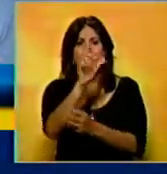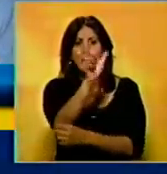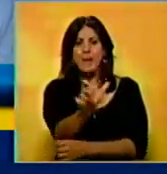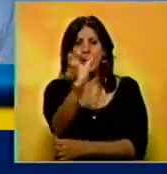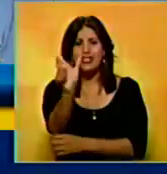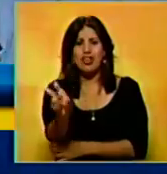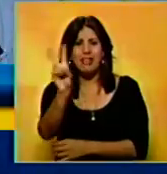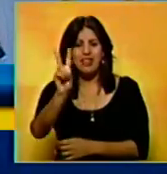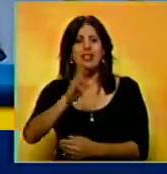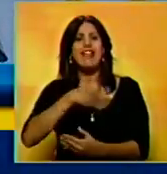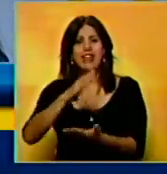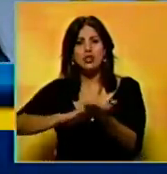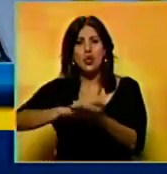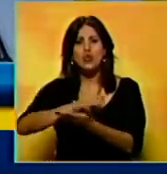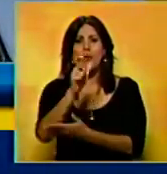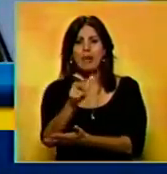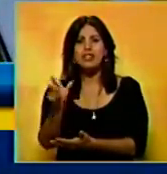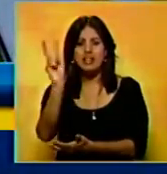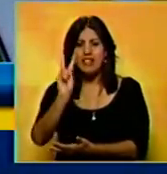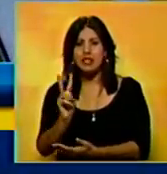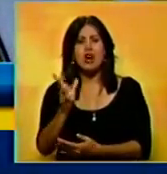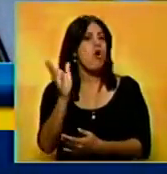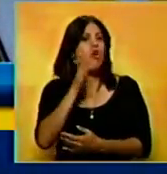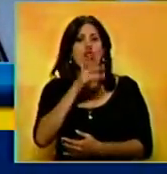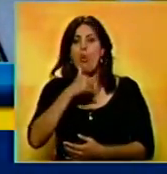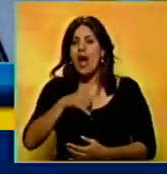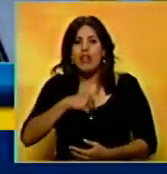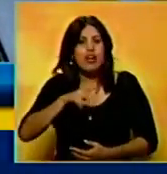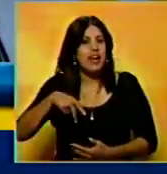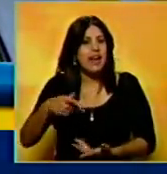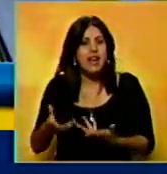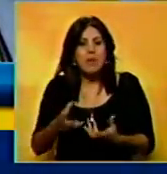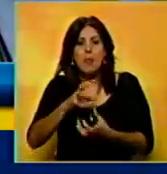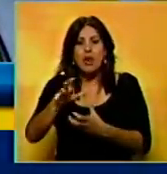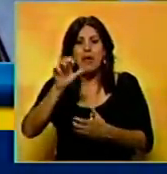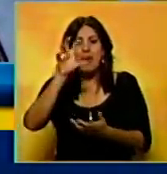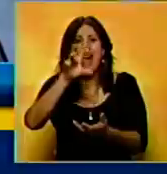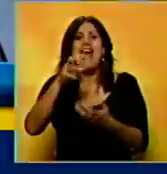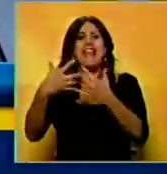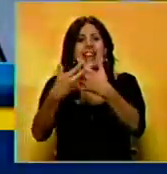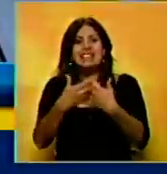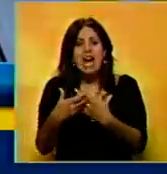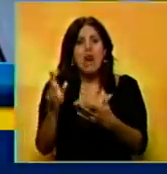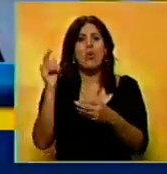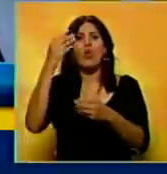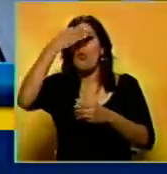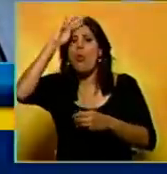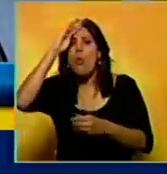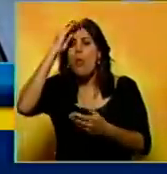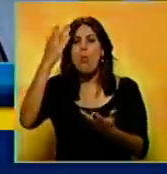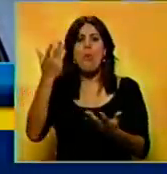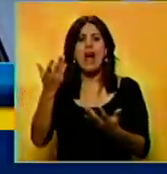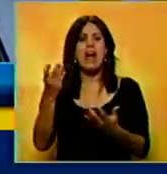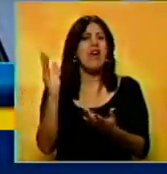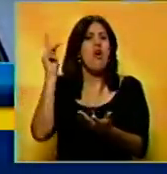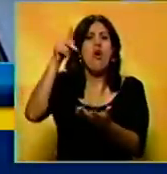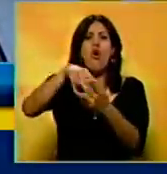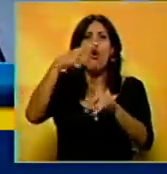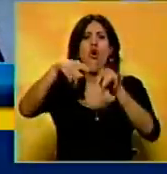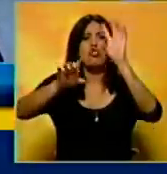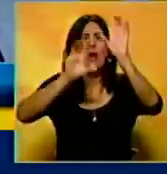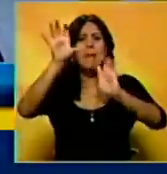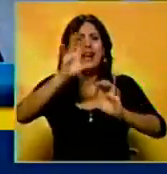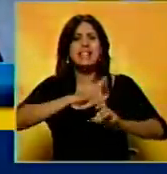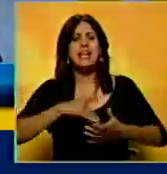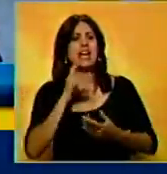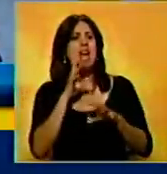venezolanos debemos resolverlos los venezolanos, que no queremos injerencias ni de los Estados Unidos, ni de los cubanos, ni que vengan otros países